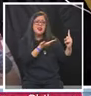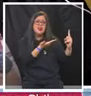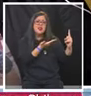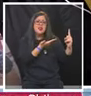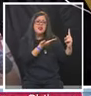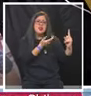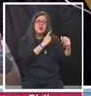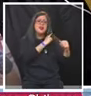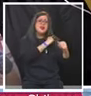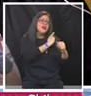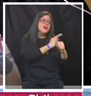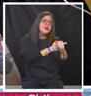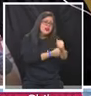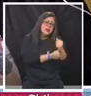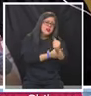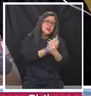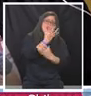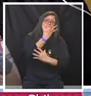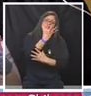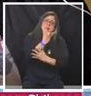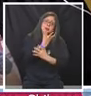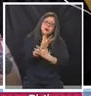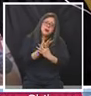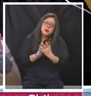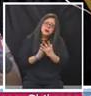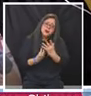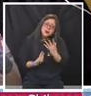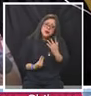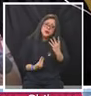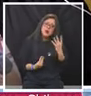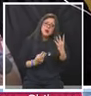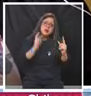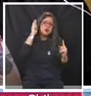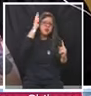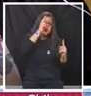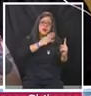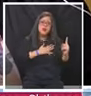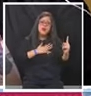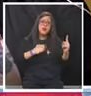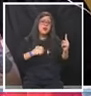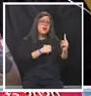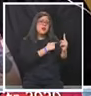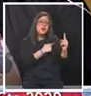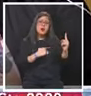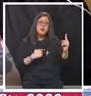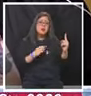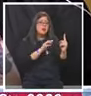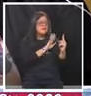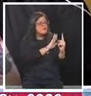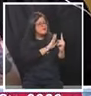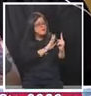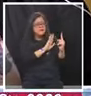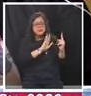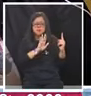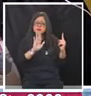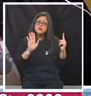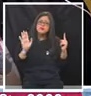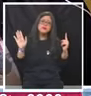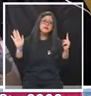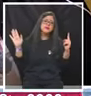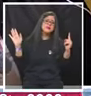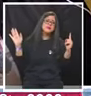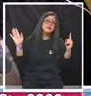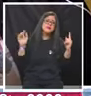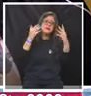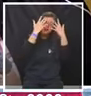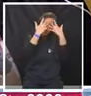fuerzas. Ya no pronuncia mi nombre, no me recuerda. Ni su